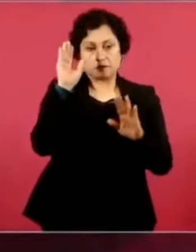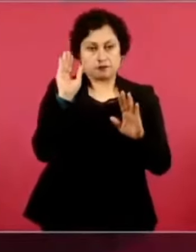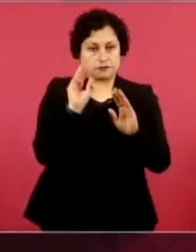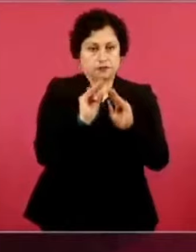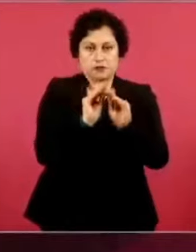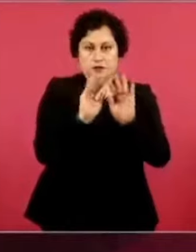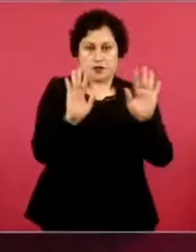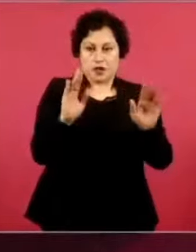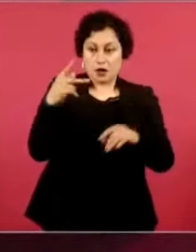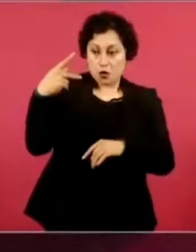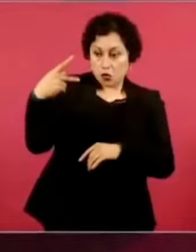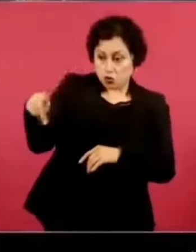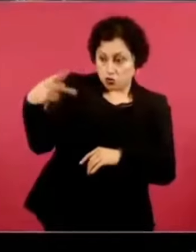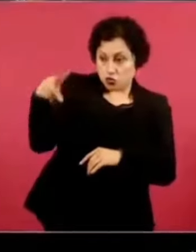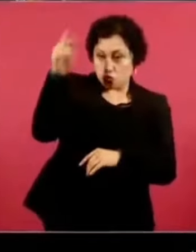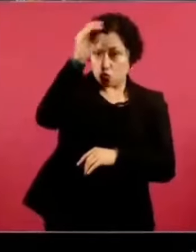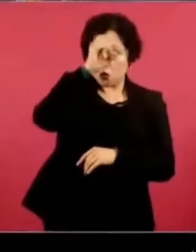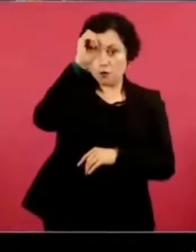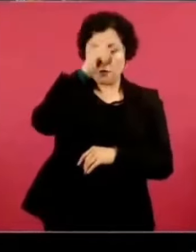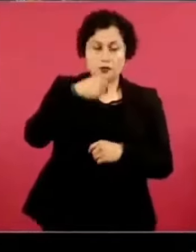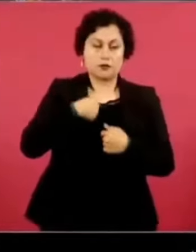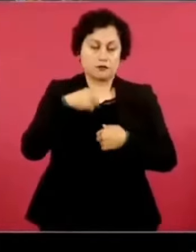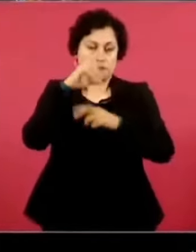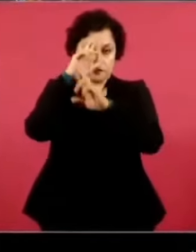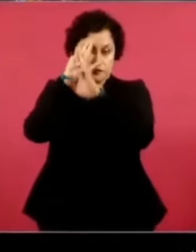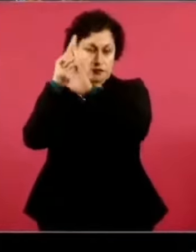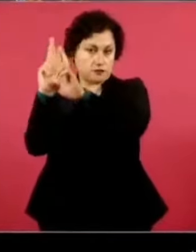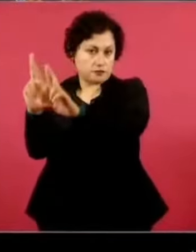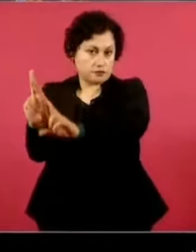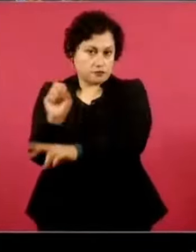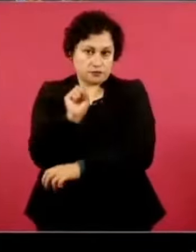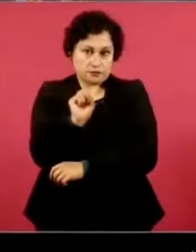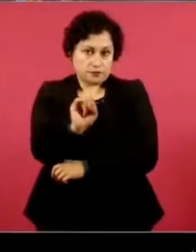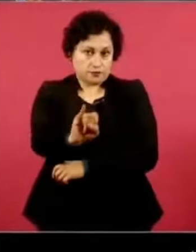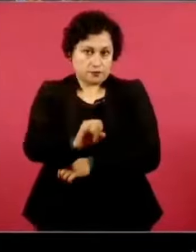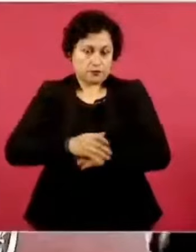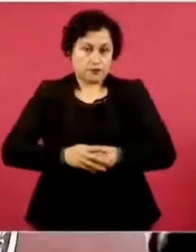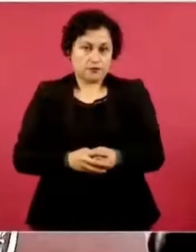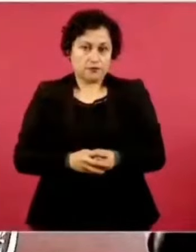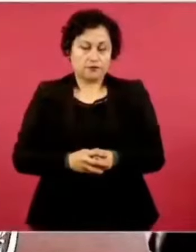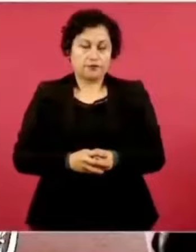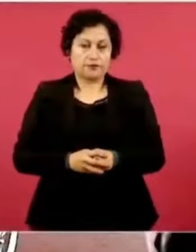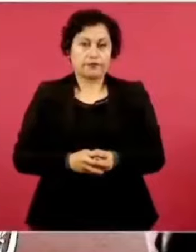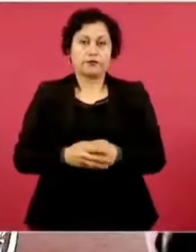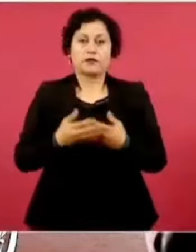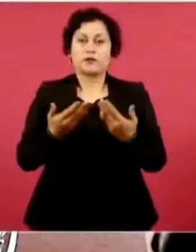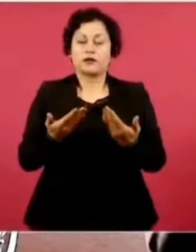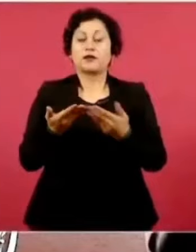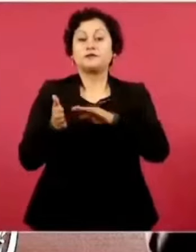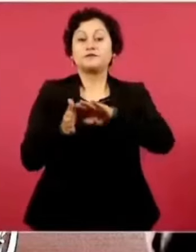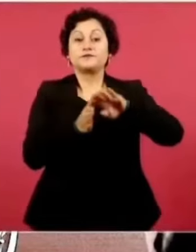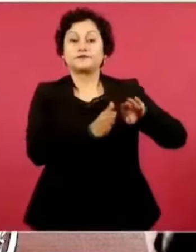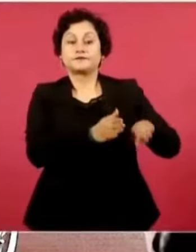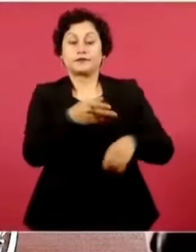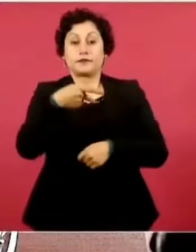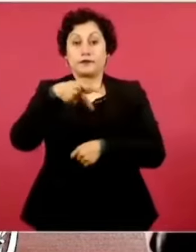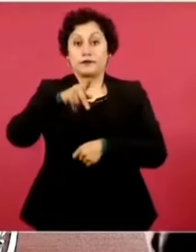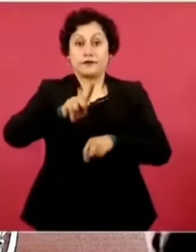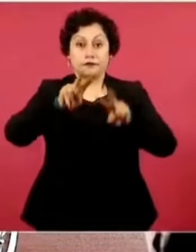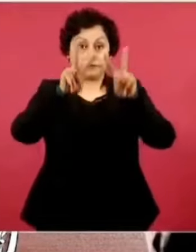la opinión de ustedes. En cuanto al derecho a la salud, repito,